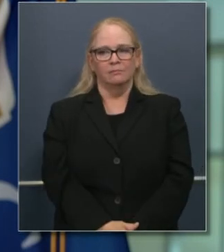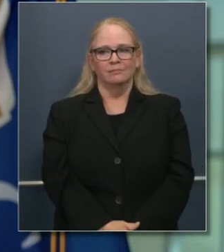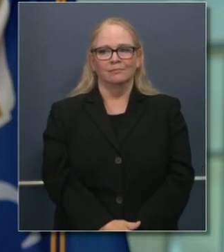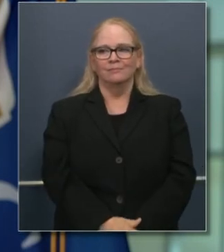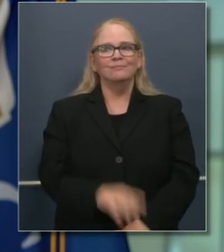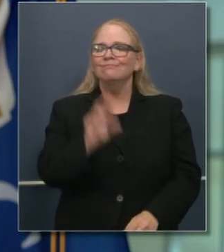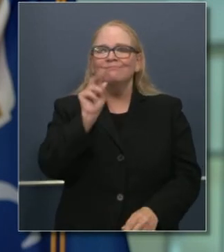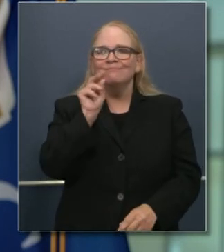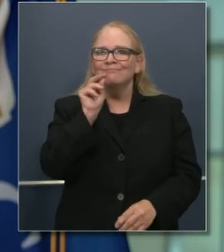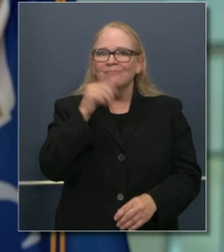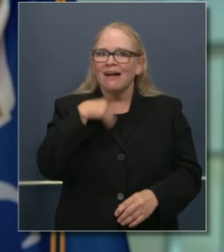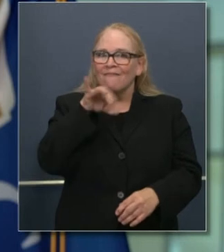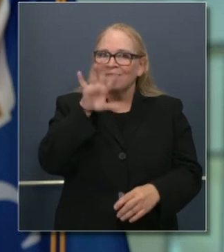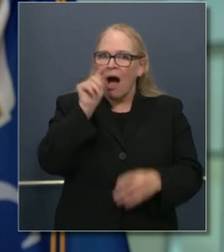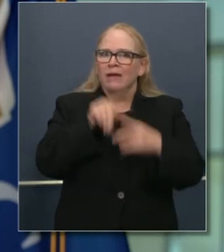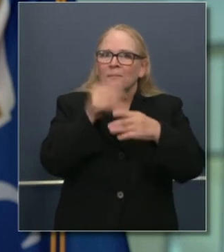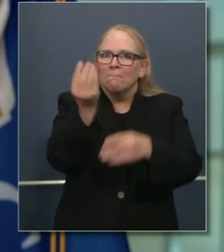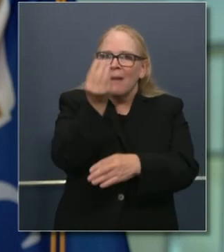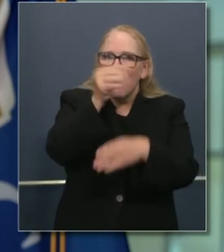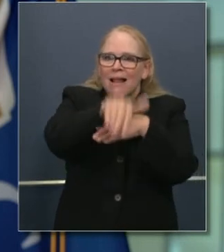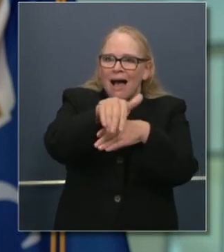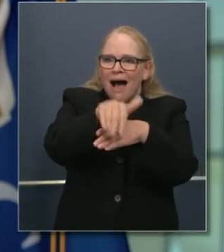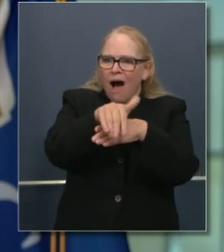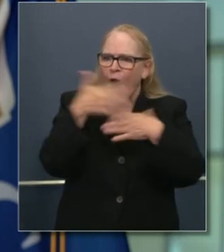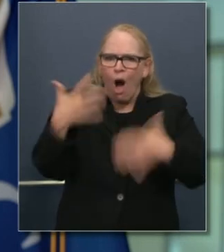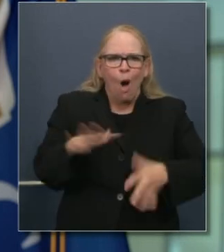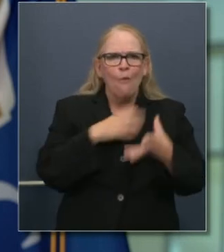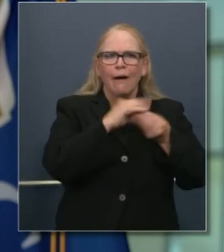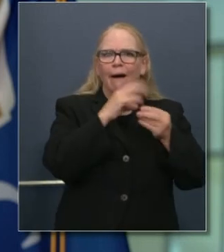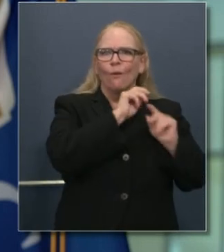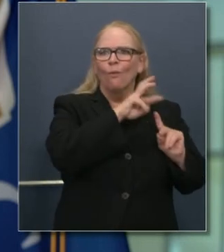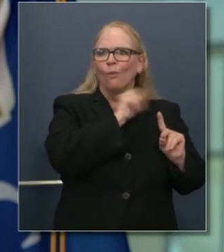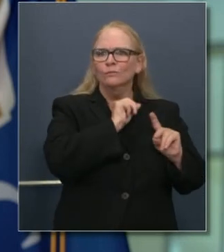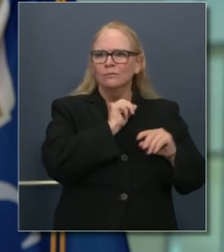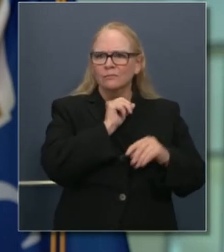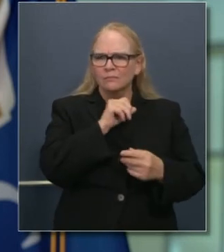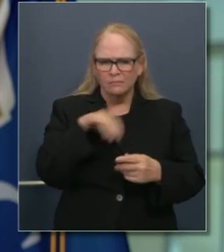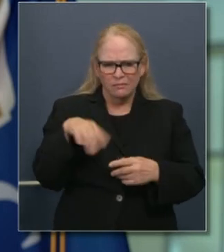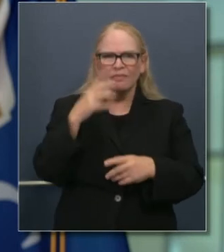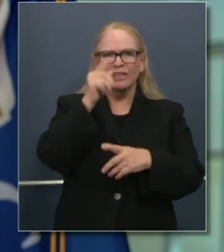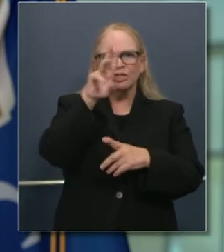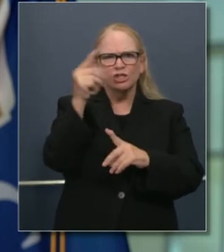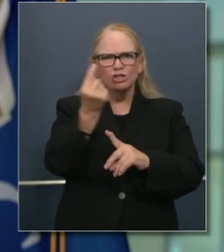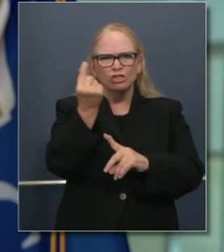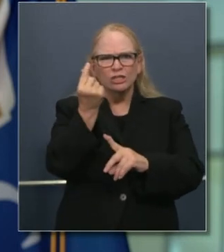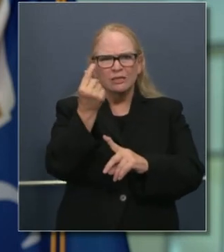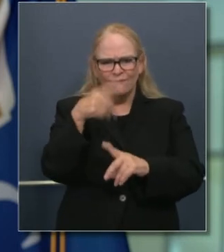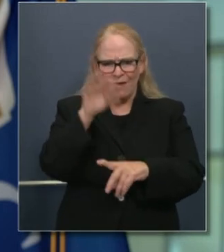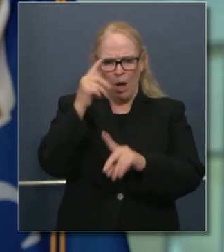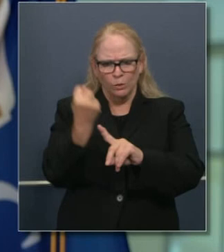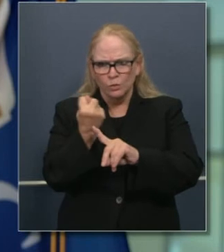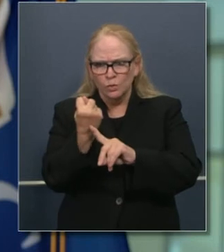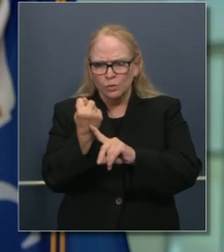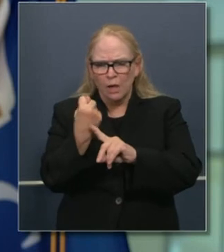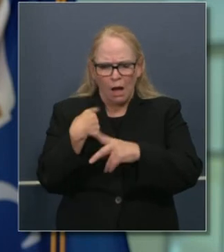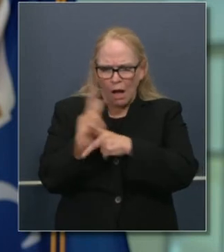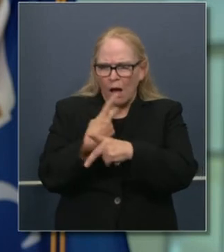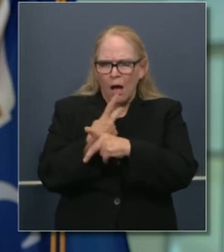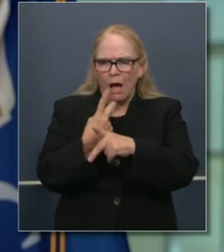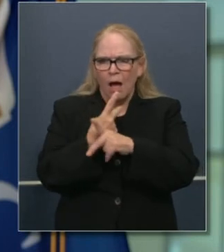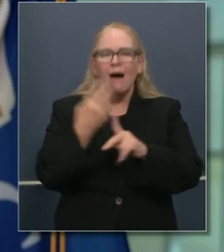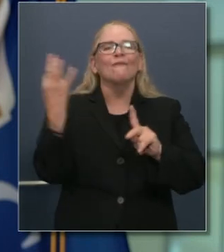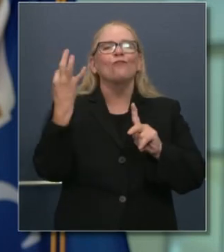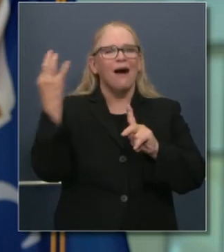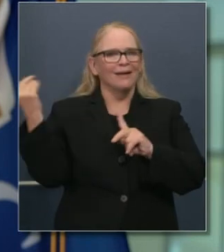El lunes por la noche, el martes, el doctor Gaudí salió al podio y habló de cuán retrasados estábamos. En los